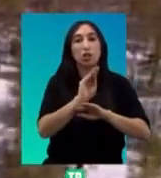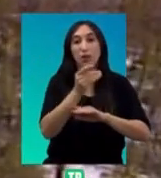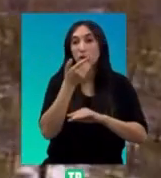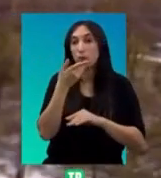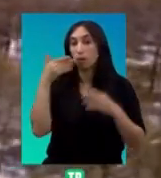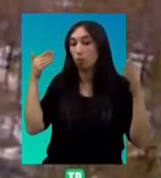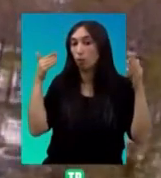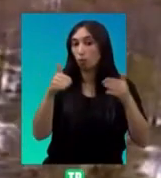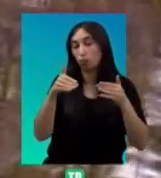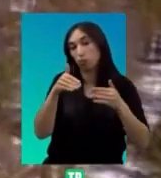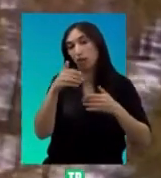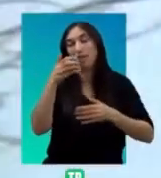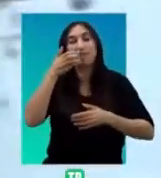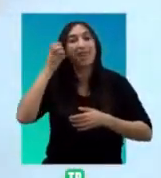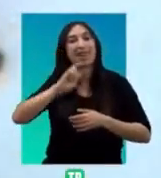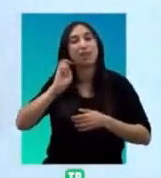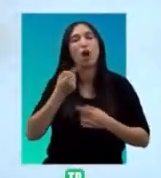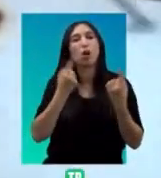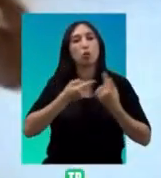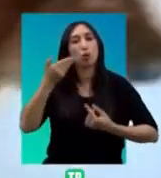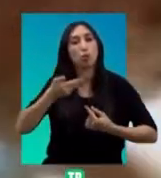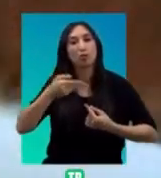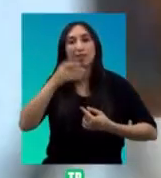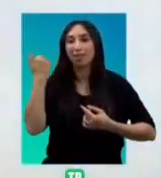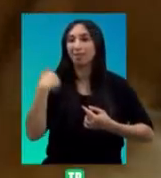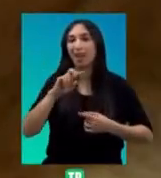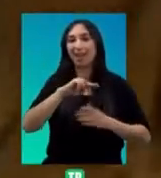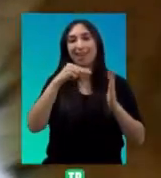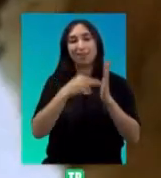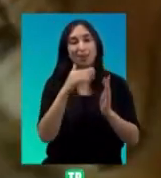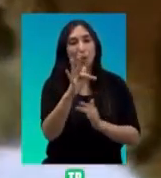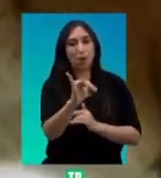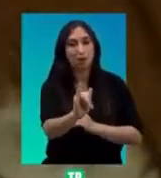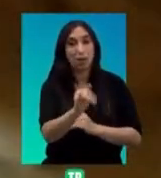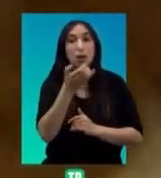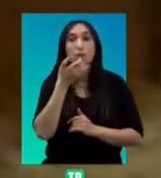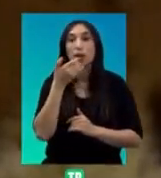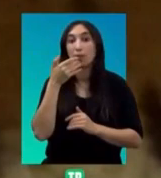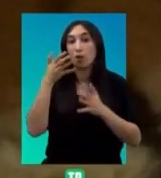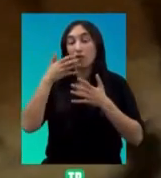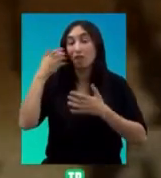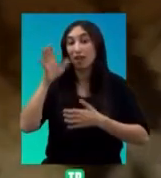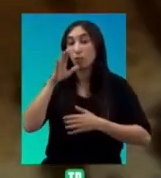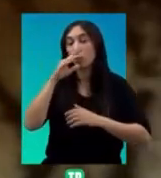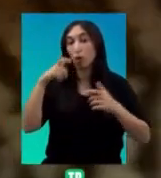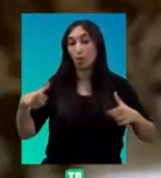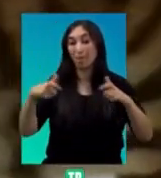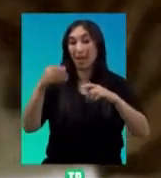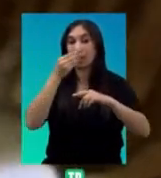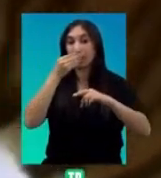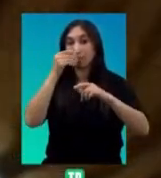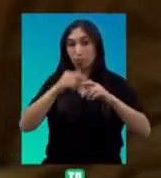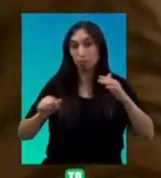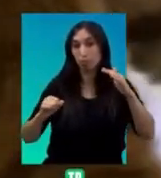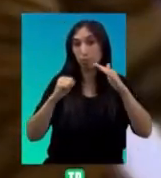como las que se centraron en algunos felinos emblemáticos... ...han dado buenos resultados... ...felinos que por encontrarse en la cúspide de la pirámide